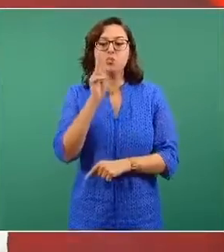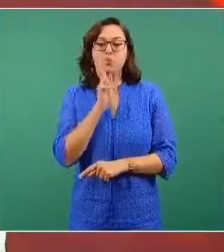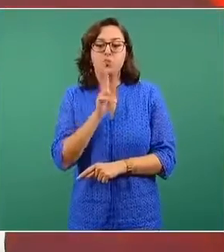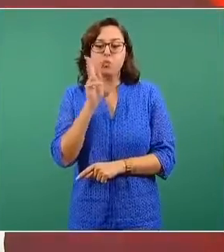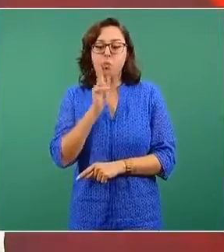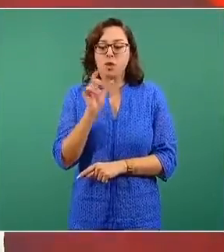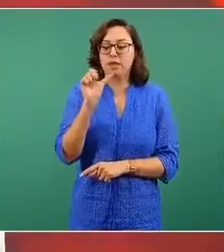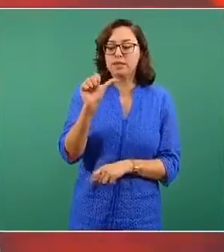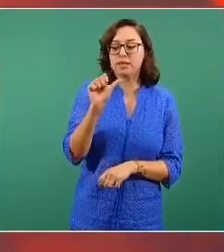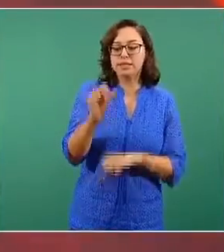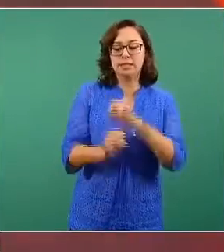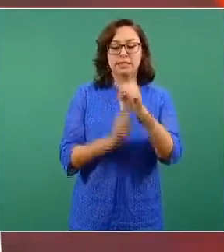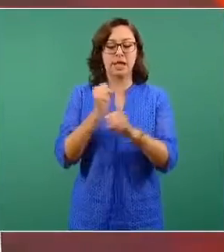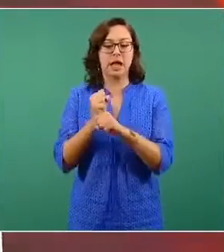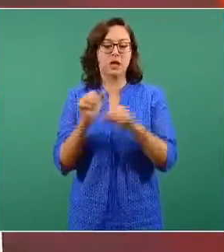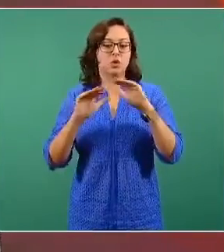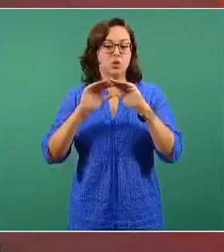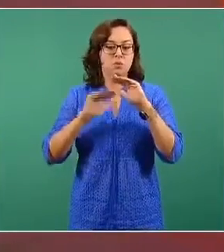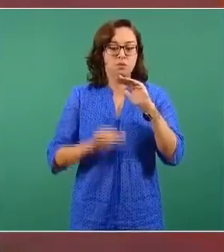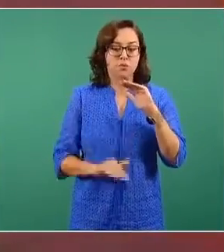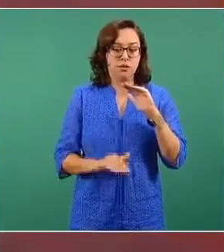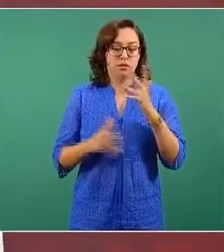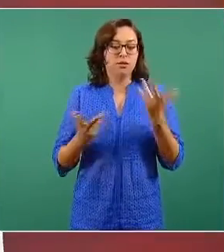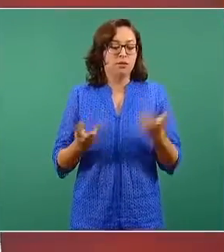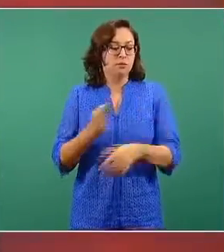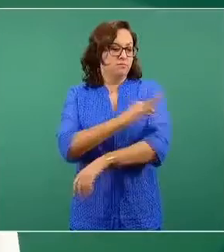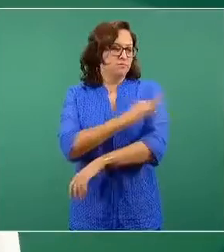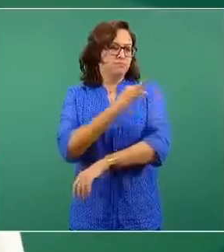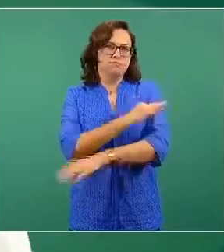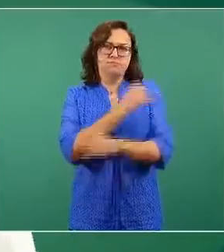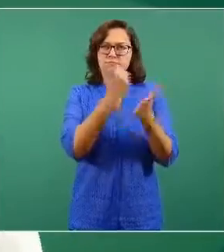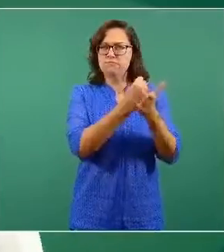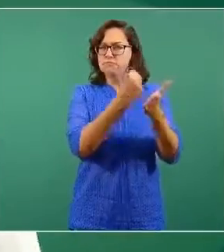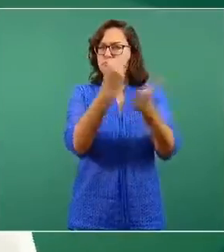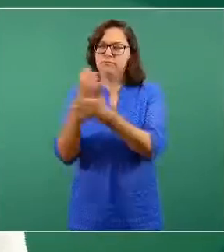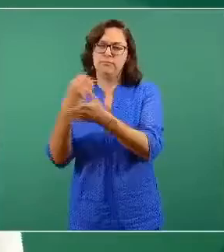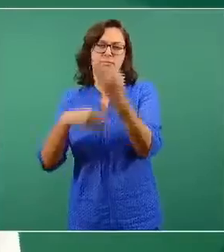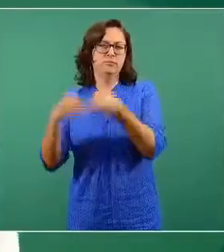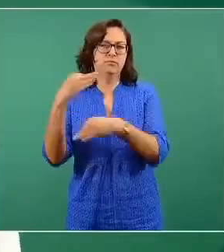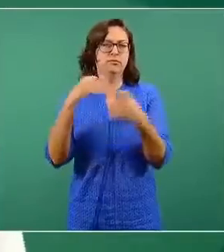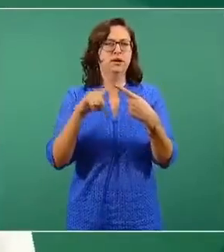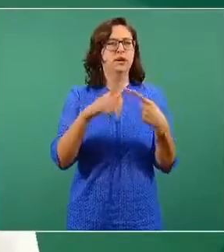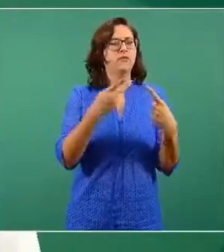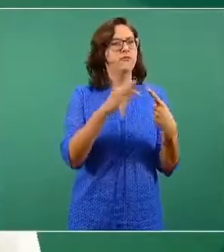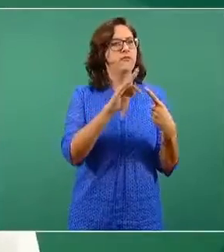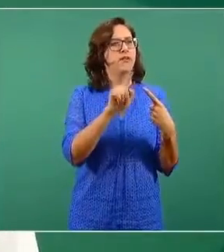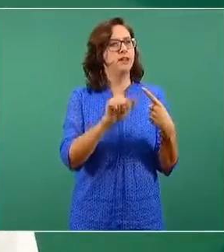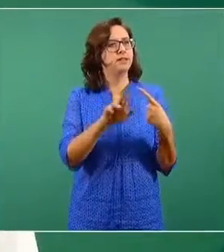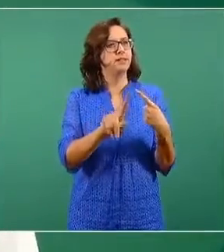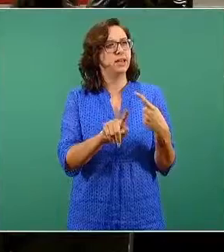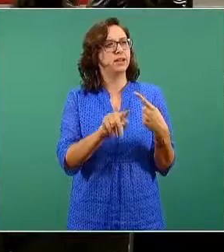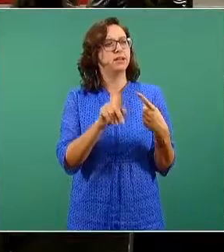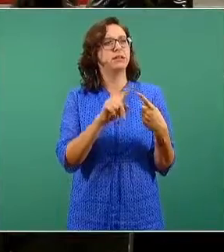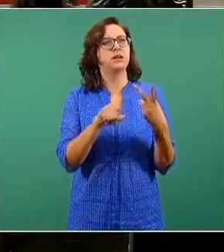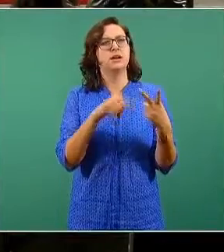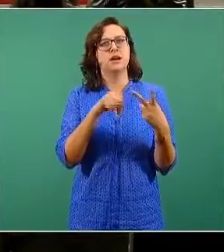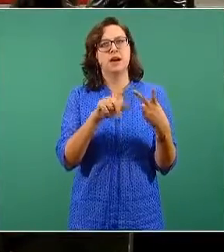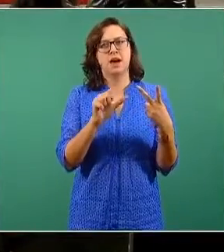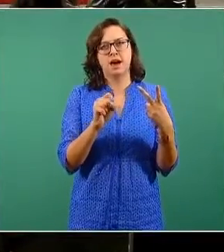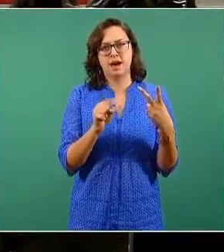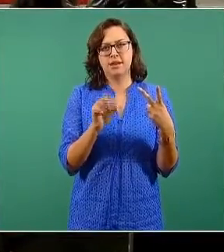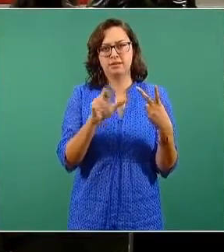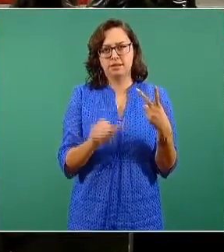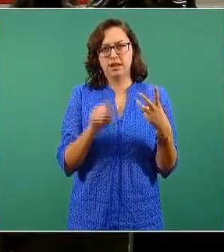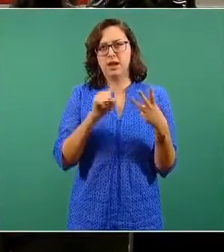menores de 16 años. Prácticamente todas, Pfizer, Astra, Sputnik